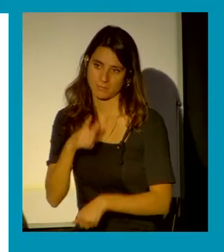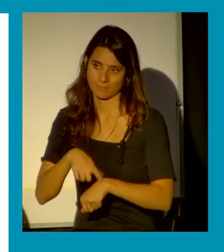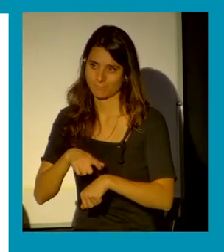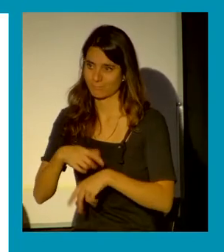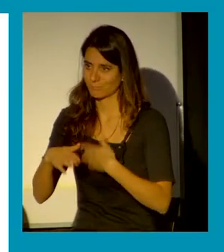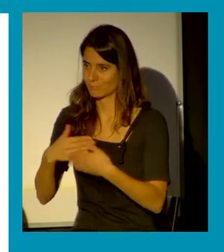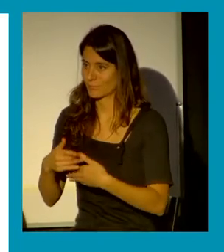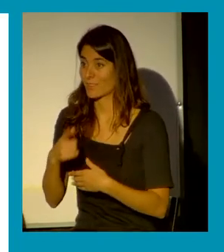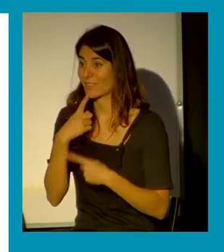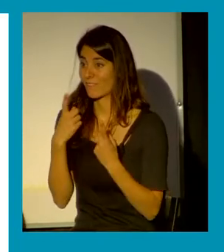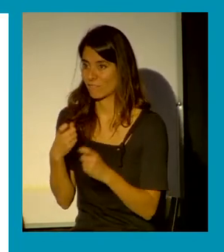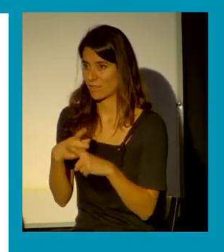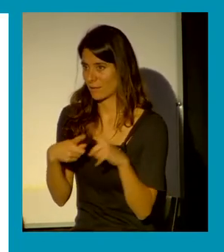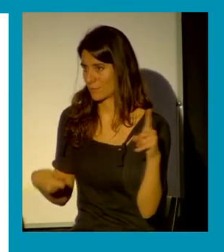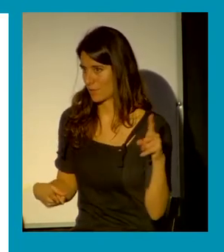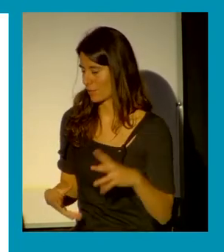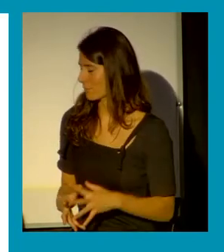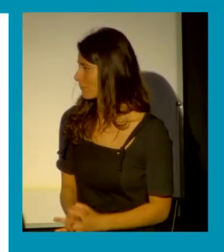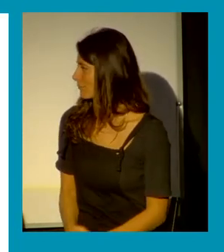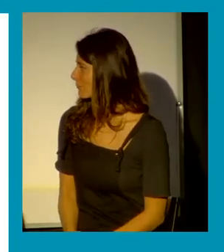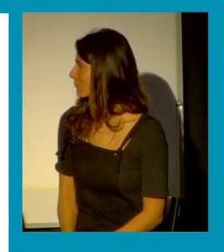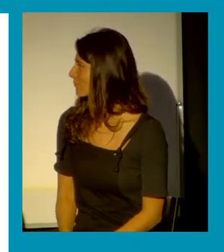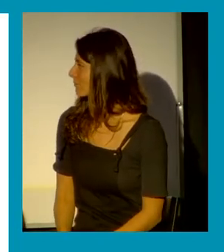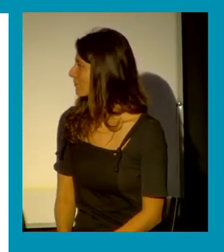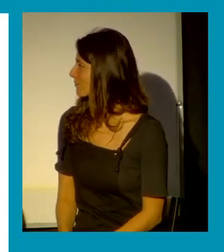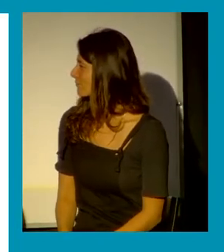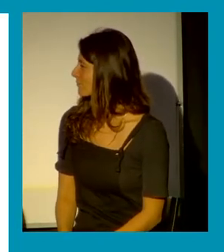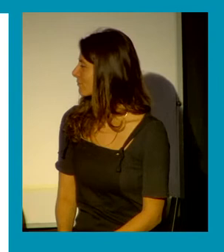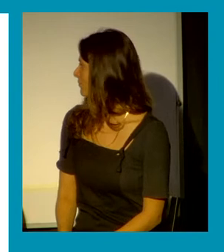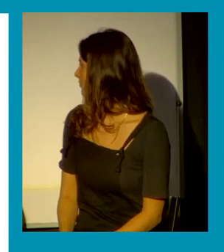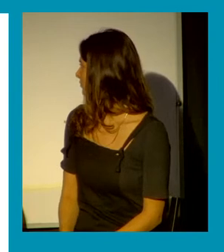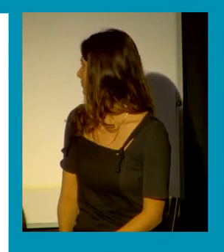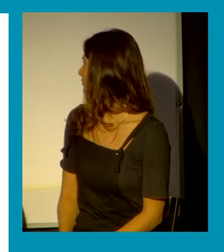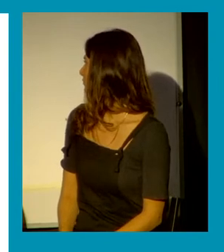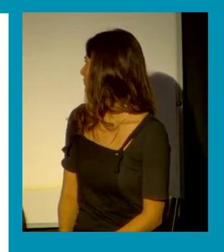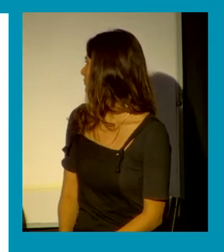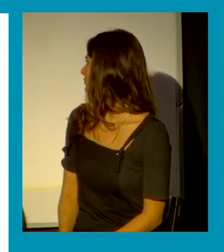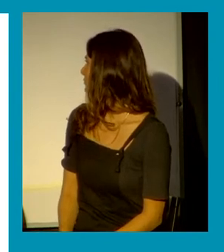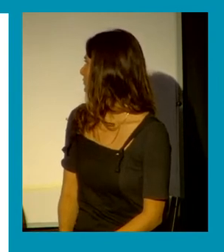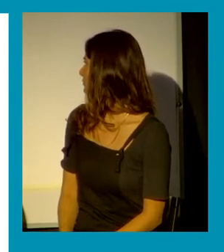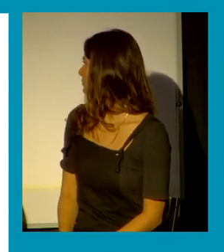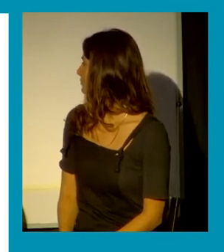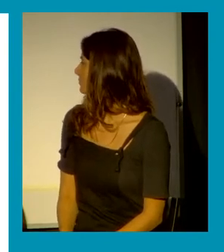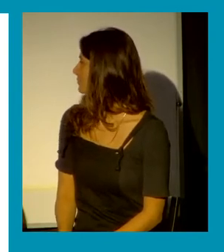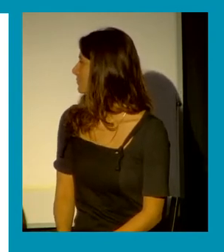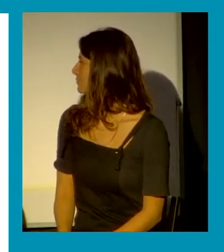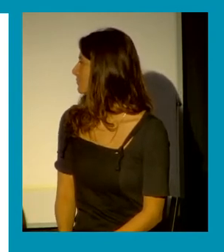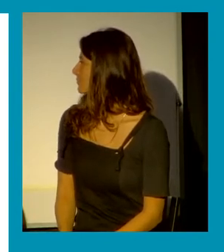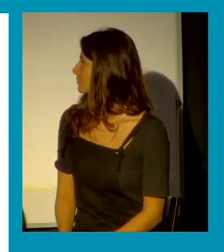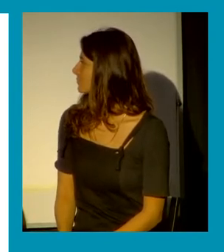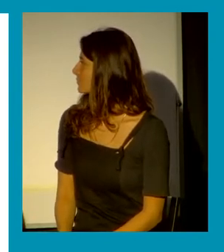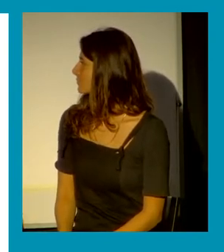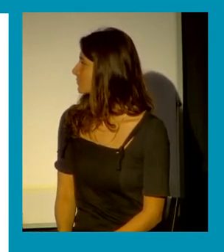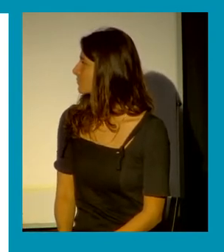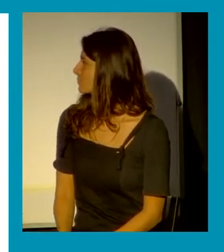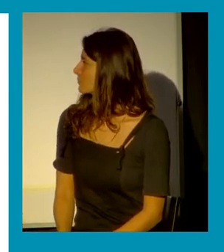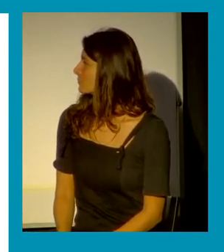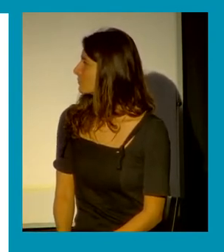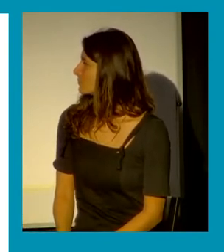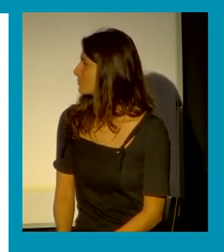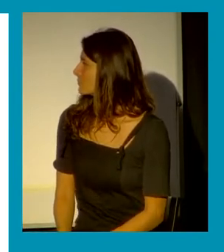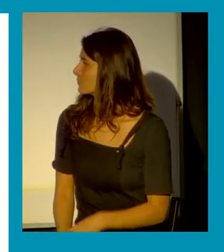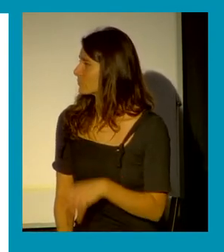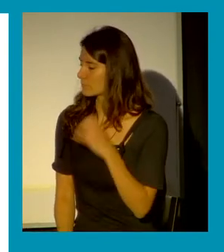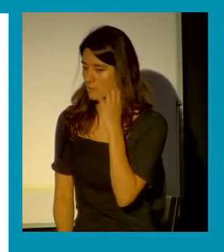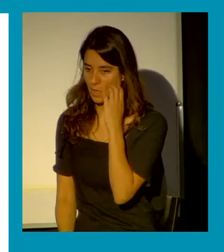faltan la mitad pero yo voy a pasar muy rápido lo dejamos para después y simplemente voy a explicar por qué hablamos de todo esto